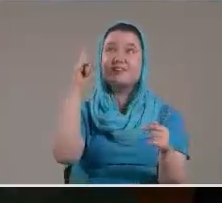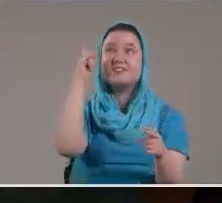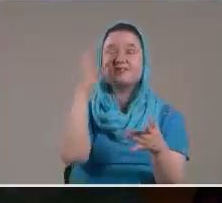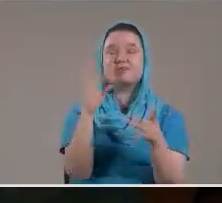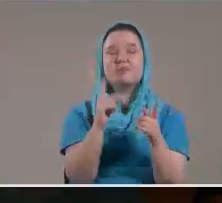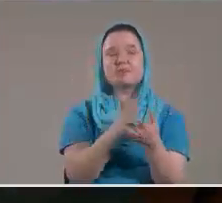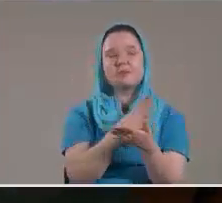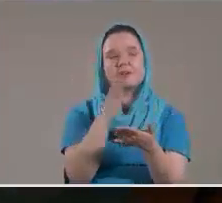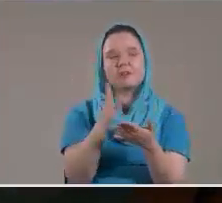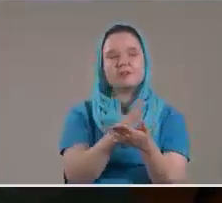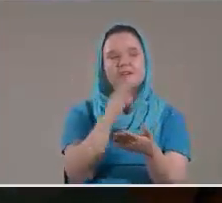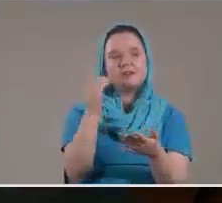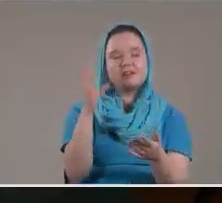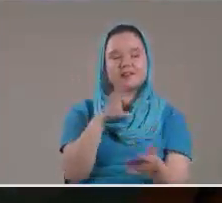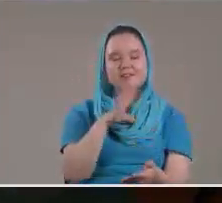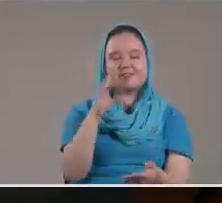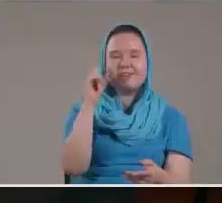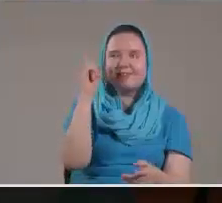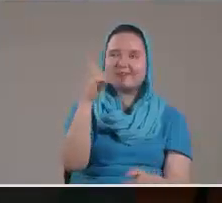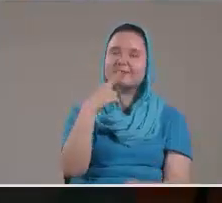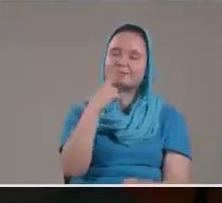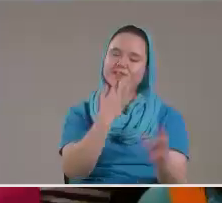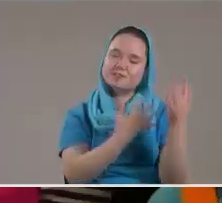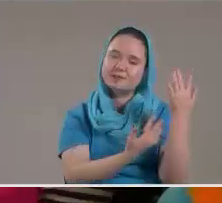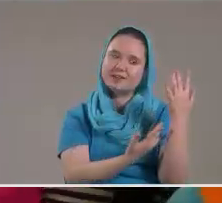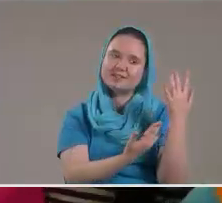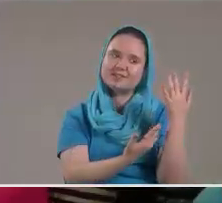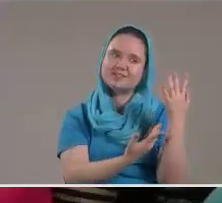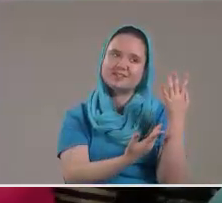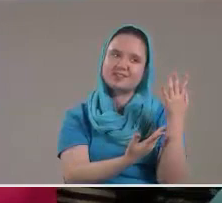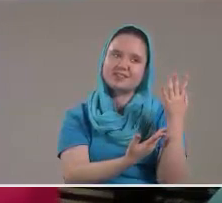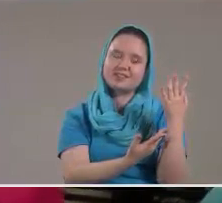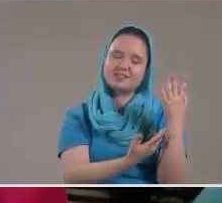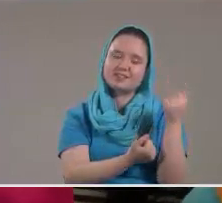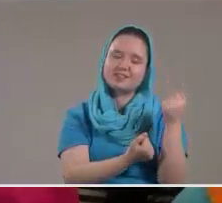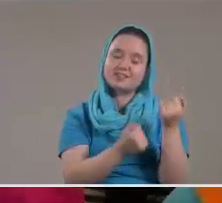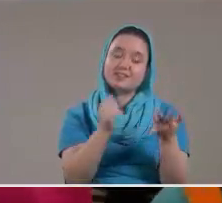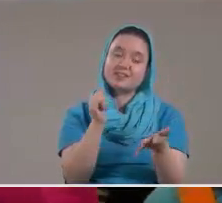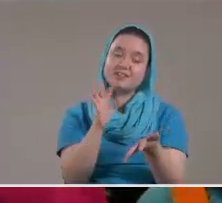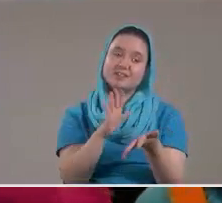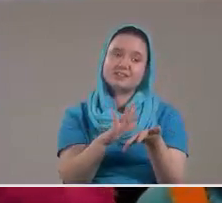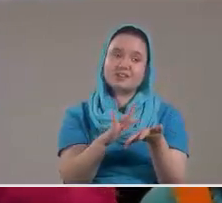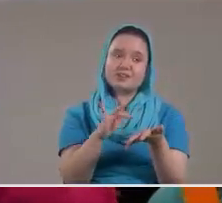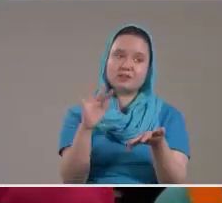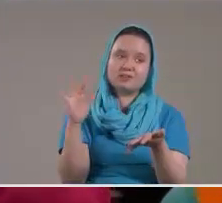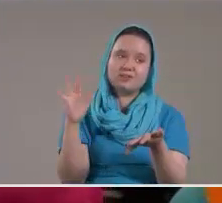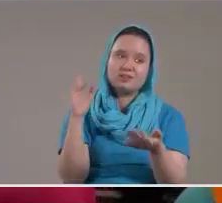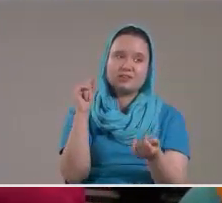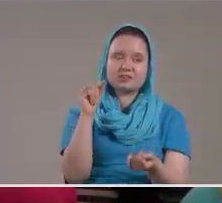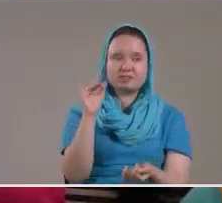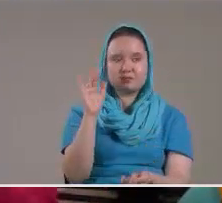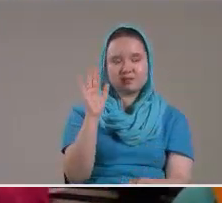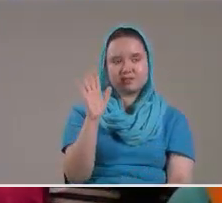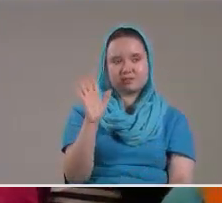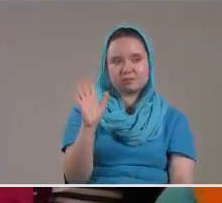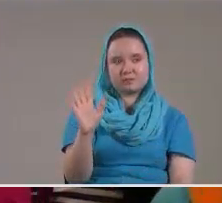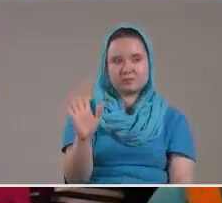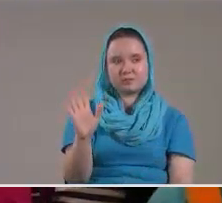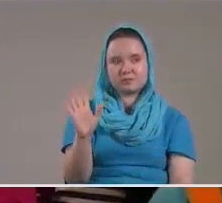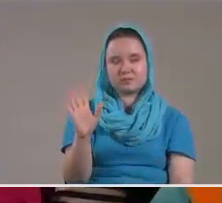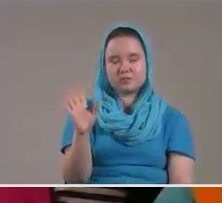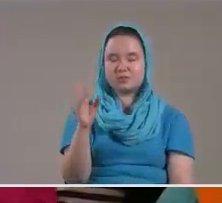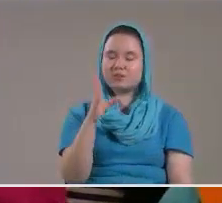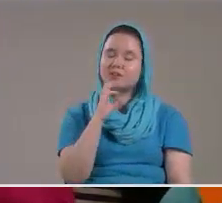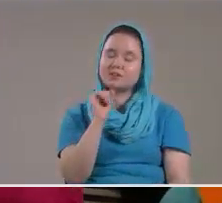Que aquel que tiene Esta esperanza Se purifica A sí mismo Así Como Él Es